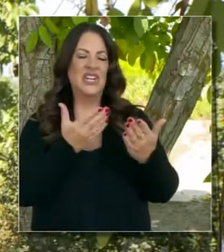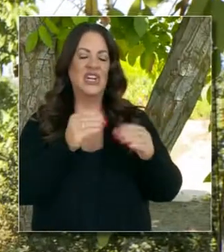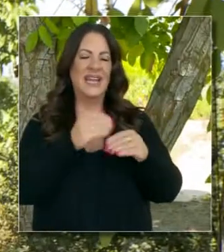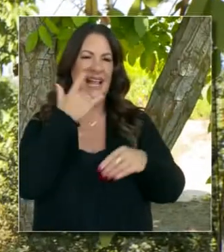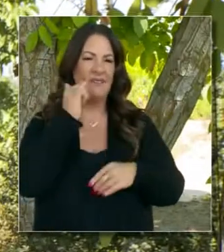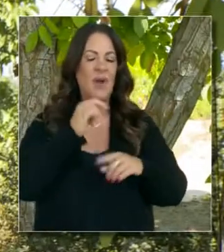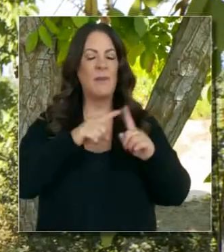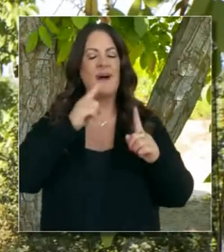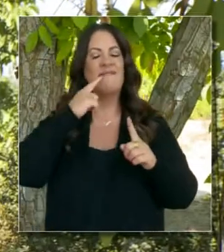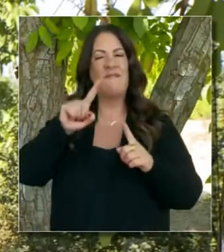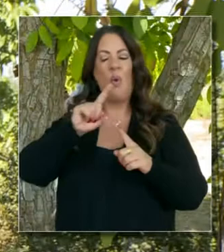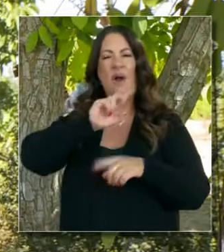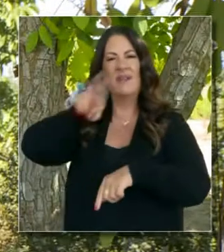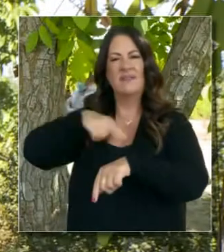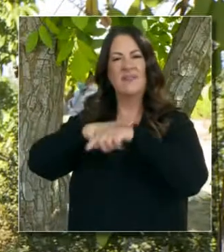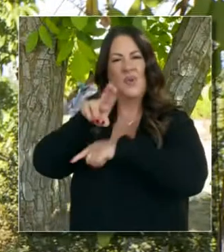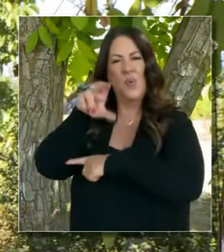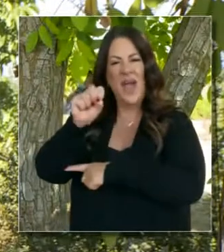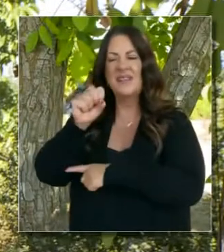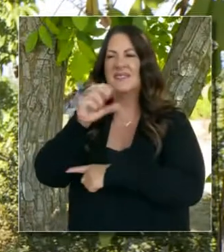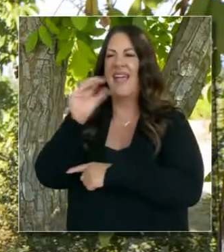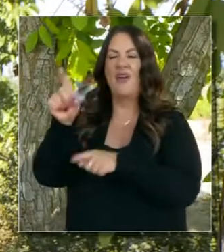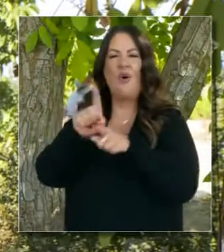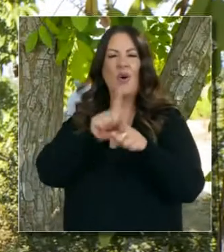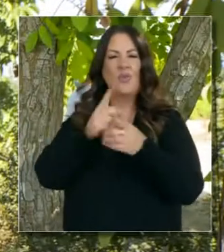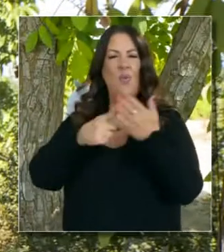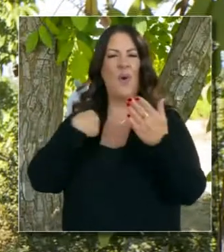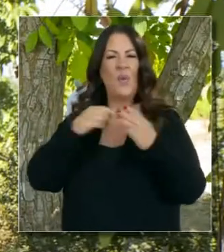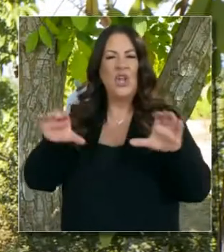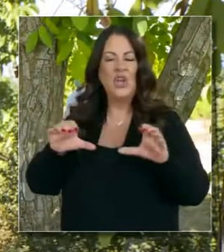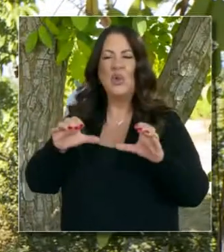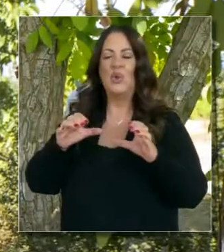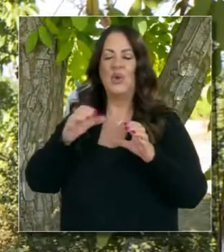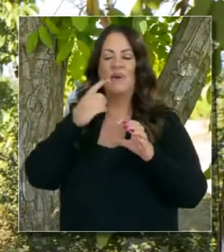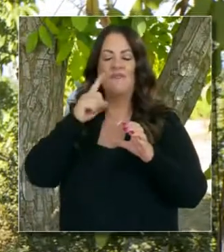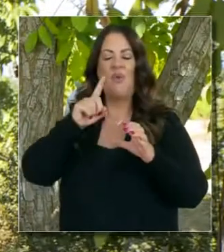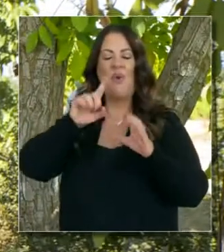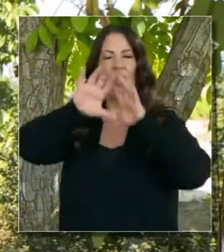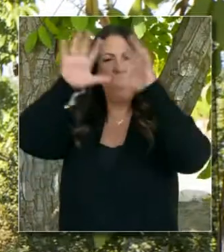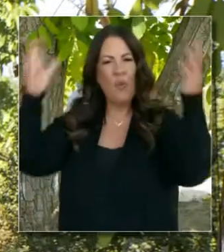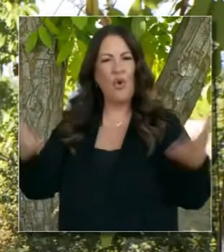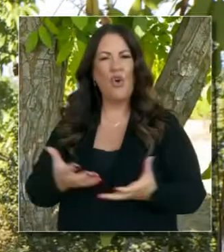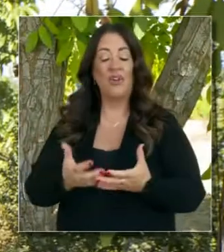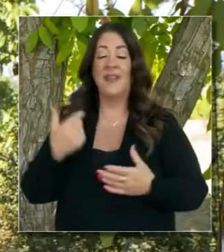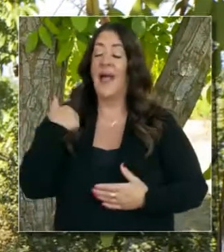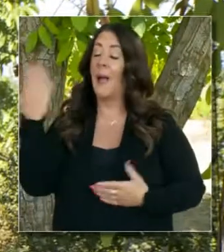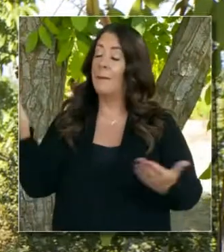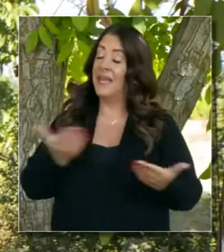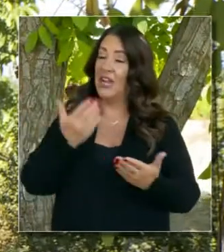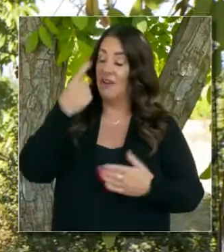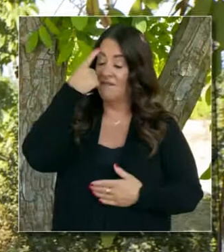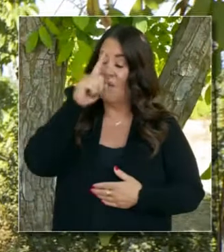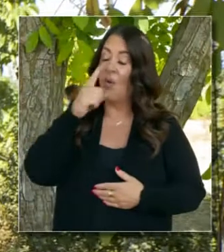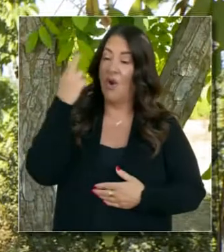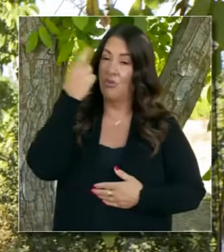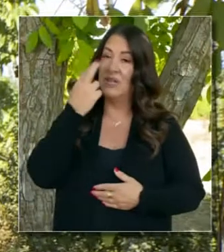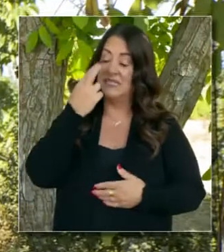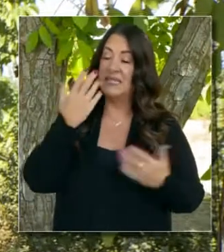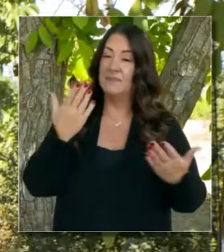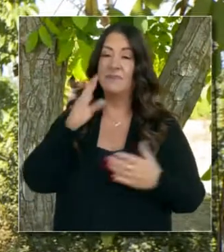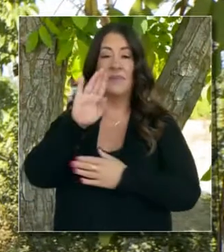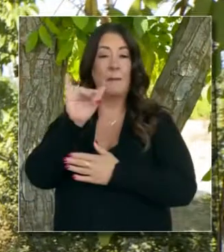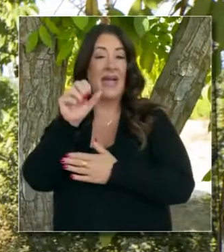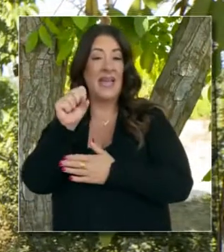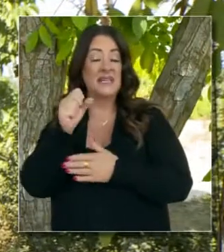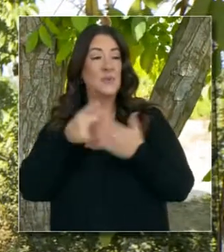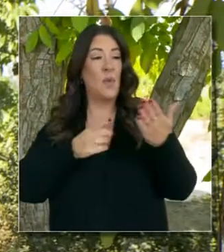sino también partes por todo el mundo. Yo también estoy aquí con una predisposición en